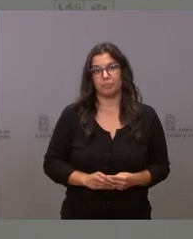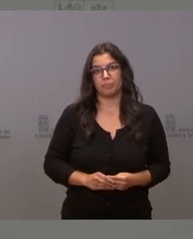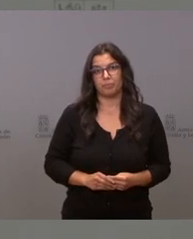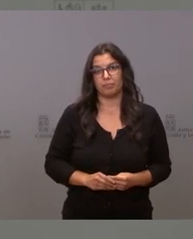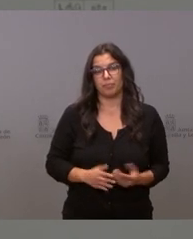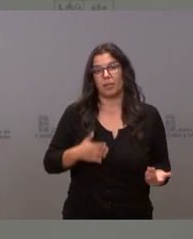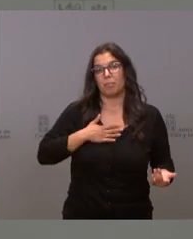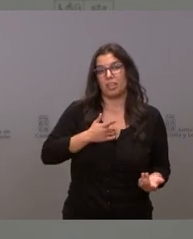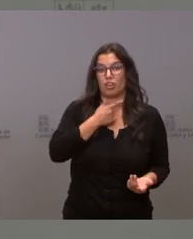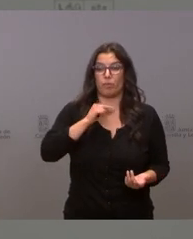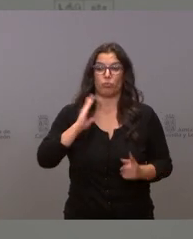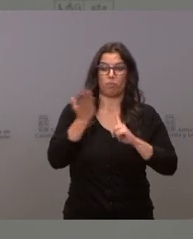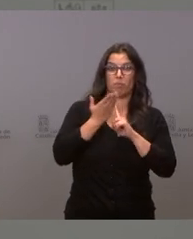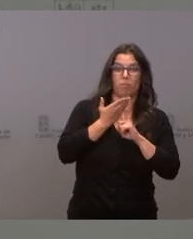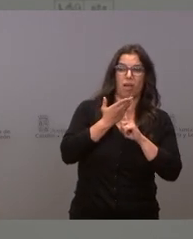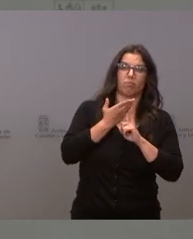me gusta que hagan los demás.